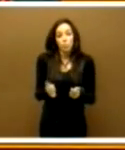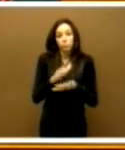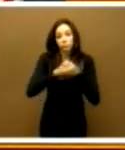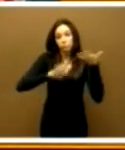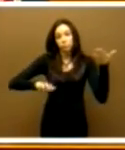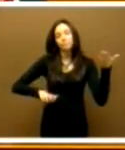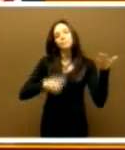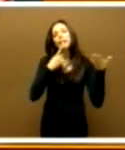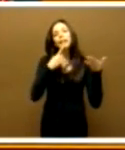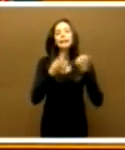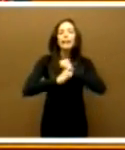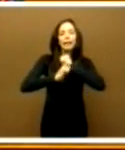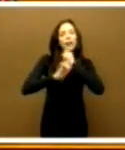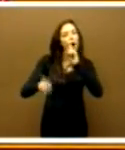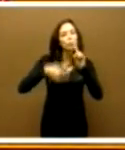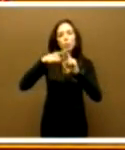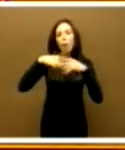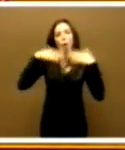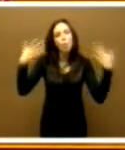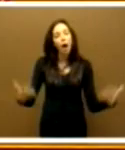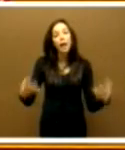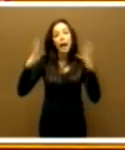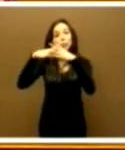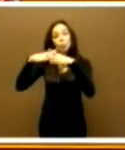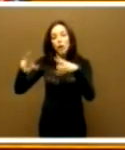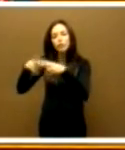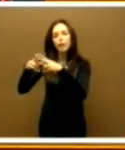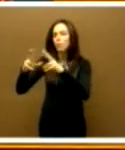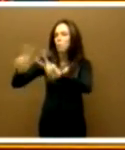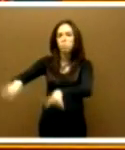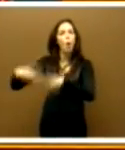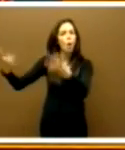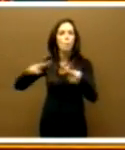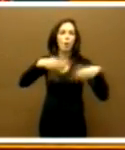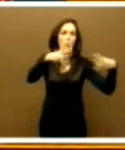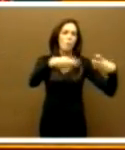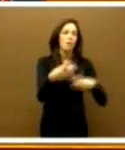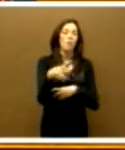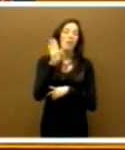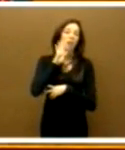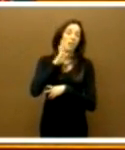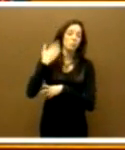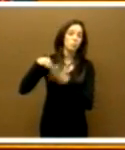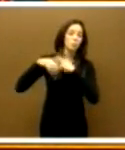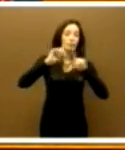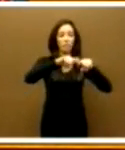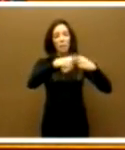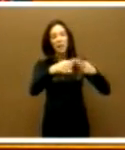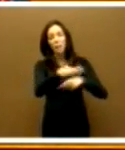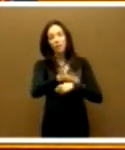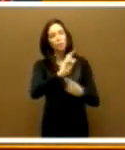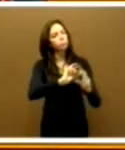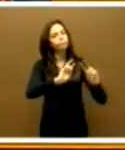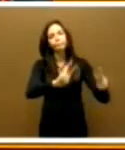quieren hacer es transformar las estructuras sociales básicas de familias de manera que se construyan